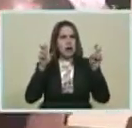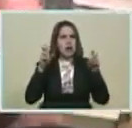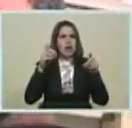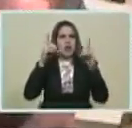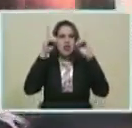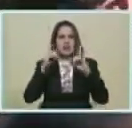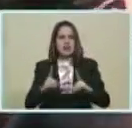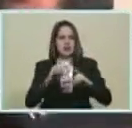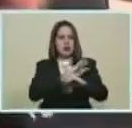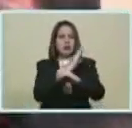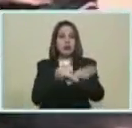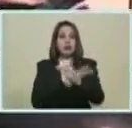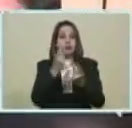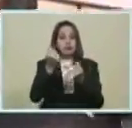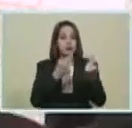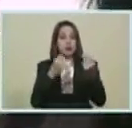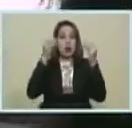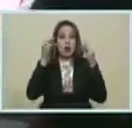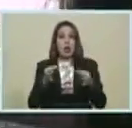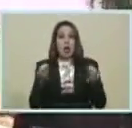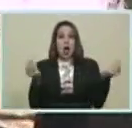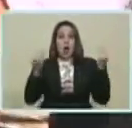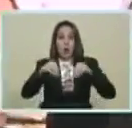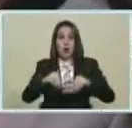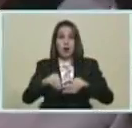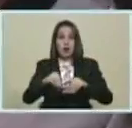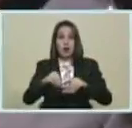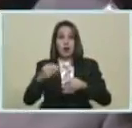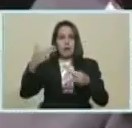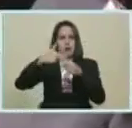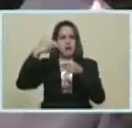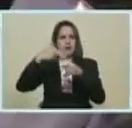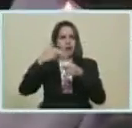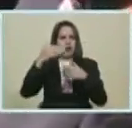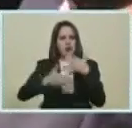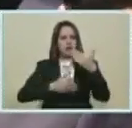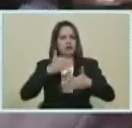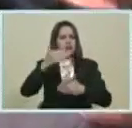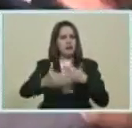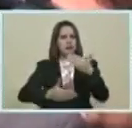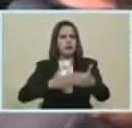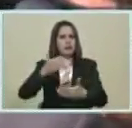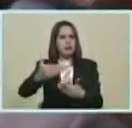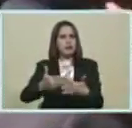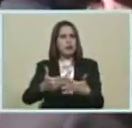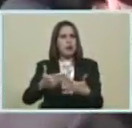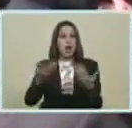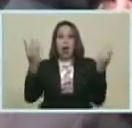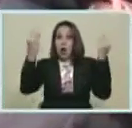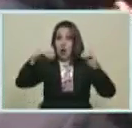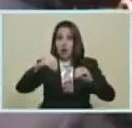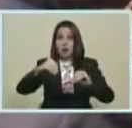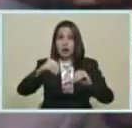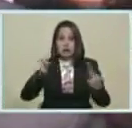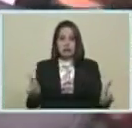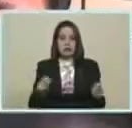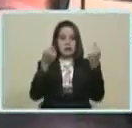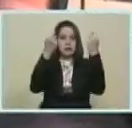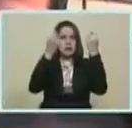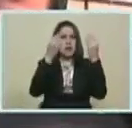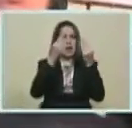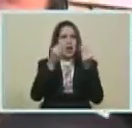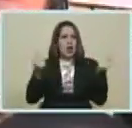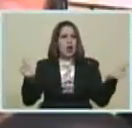De las negociaciones Para el acuerdo OPEC No OPEC Seguimos avanzando En todos los acuerdos Para recuperar El mercado